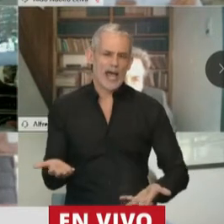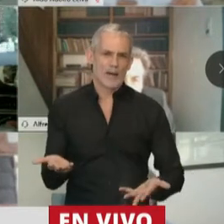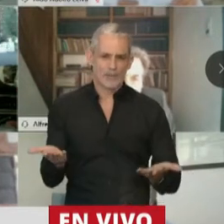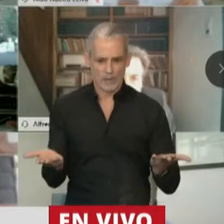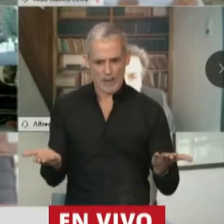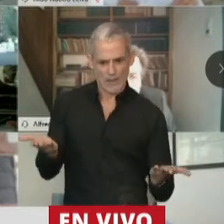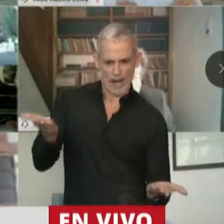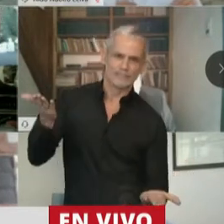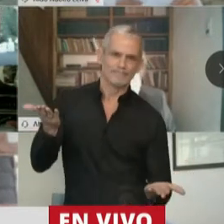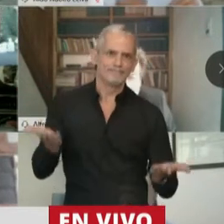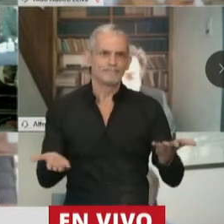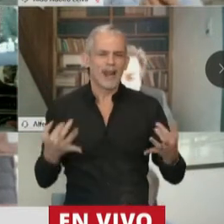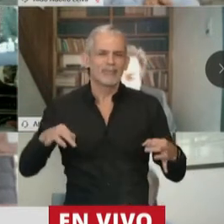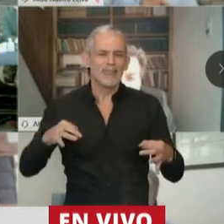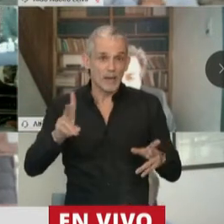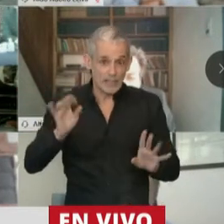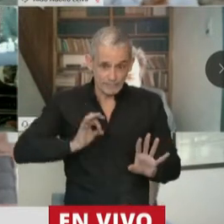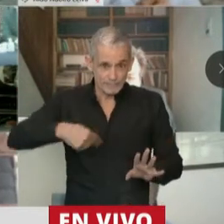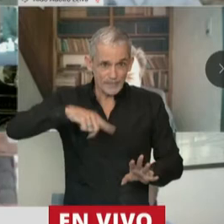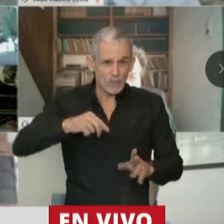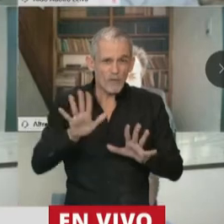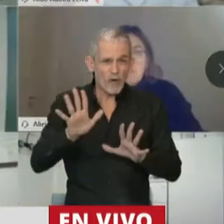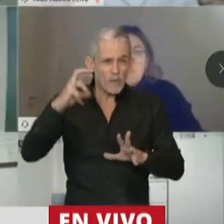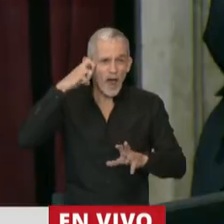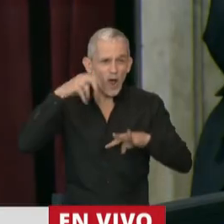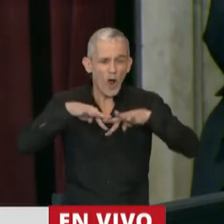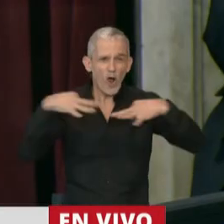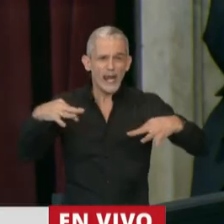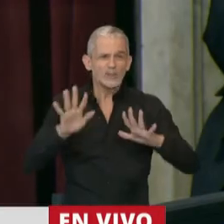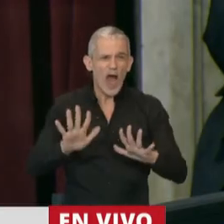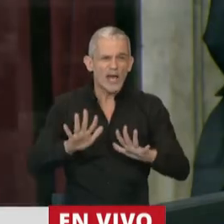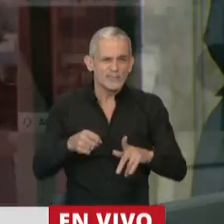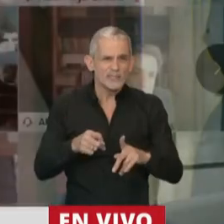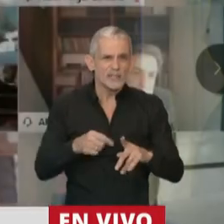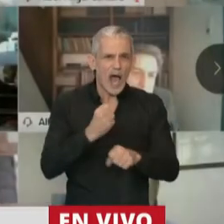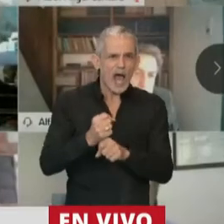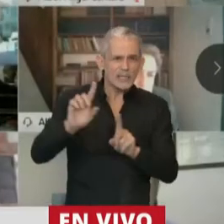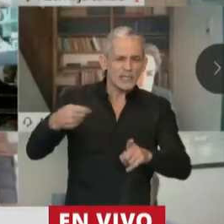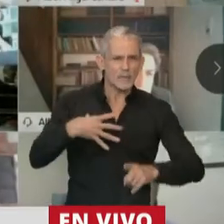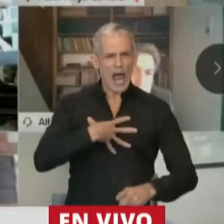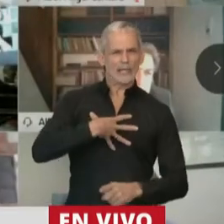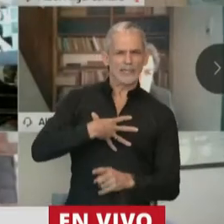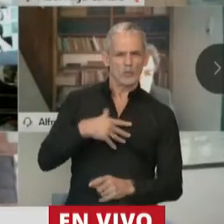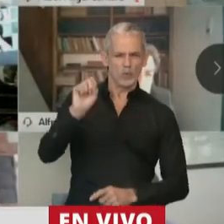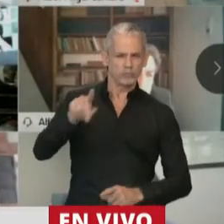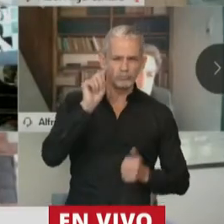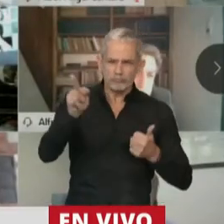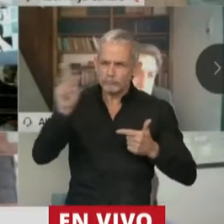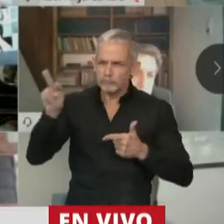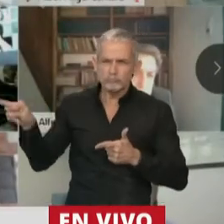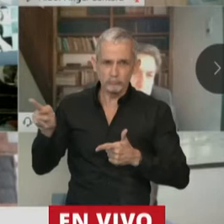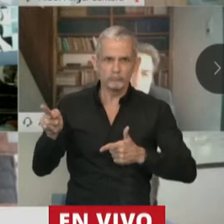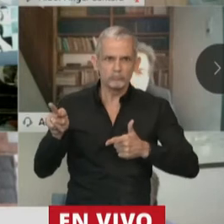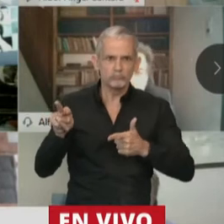pareciera ser, señor presidente, que desde nuestro funcionamiento hasta las actitudes que hemos estado observando, tanto de los